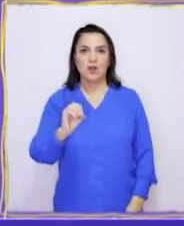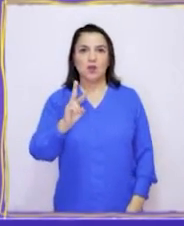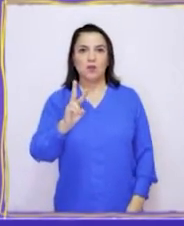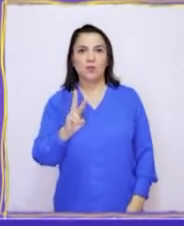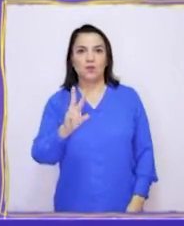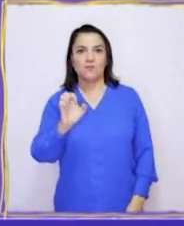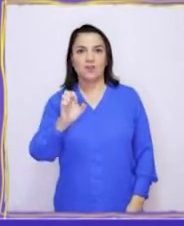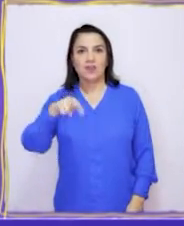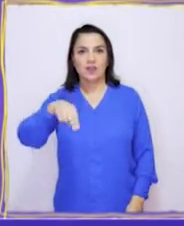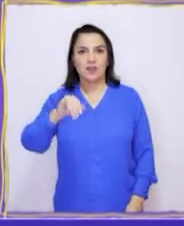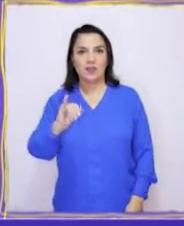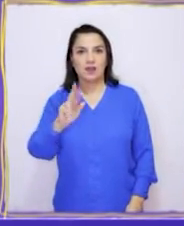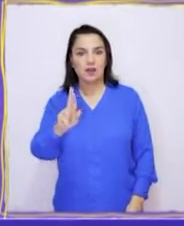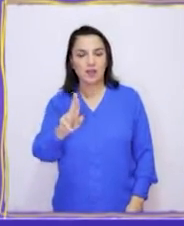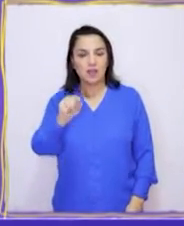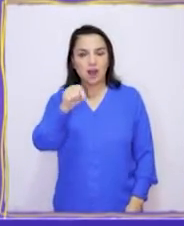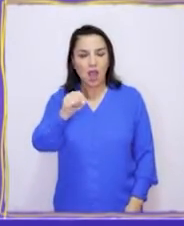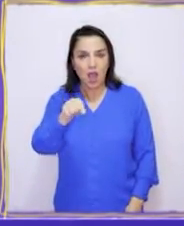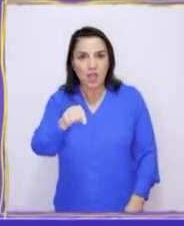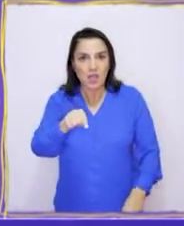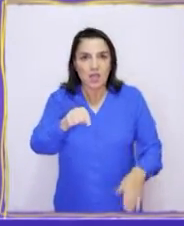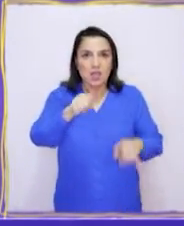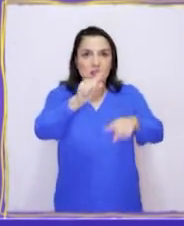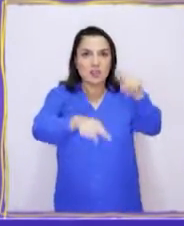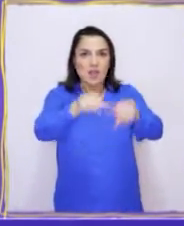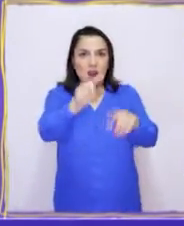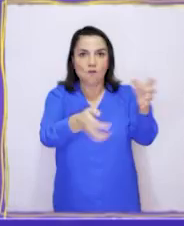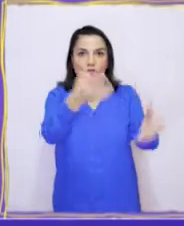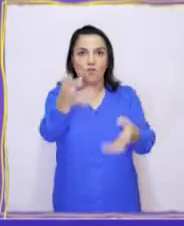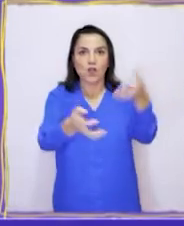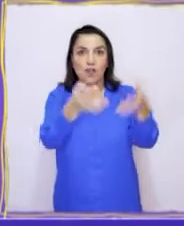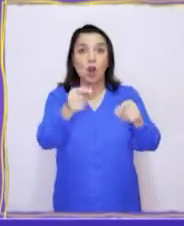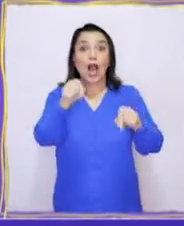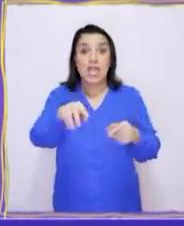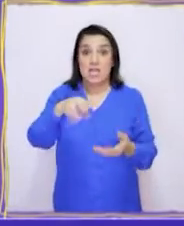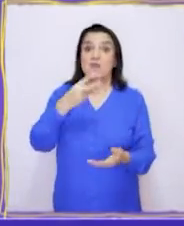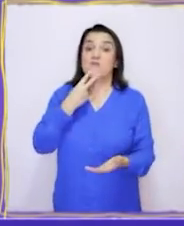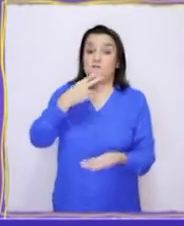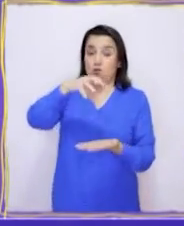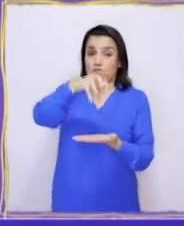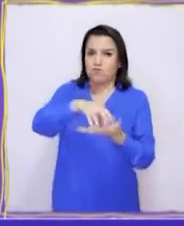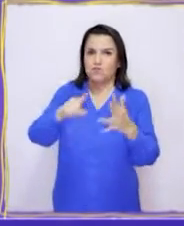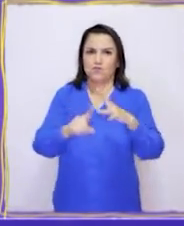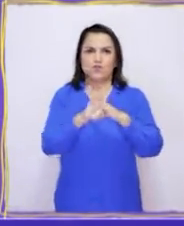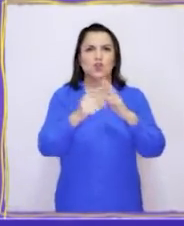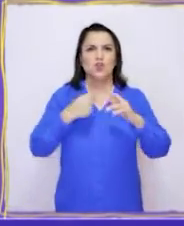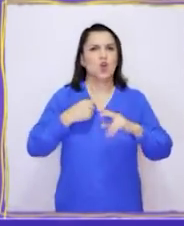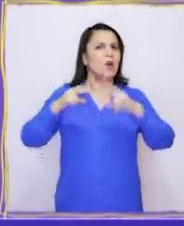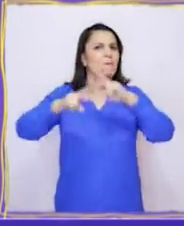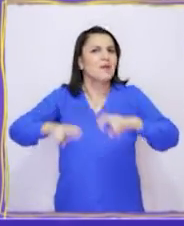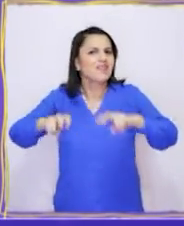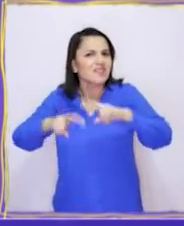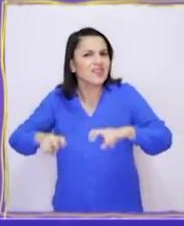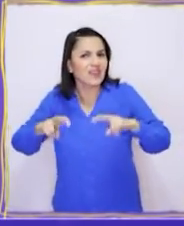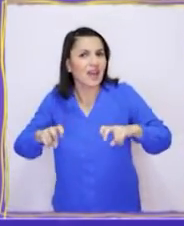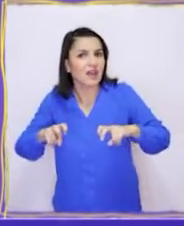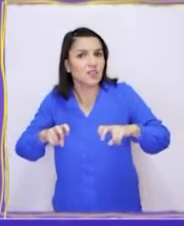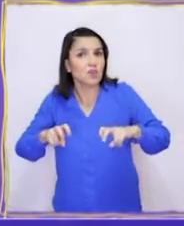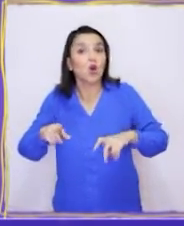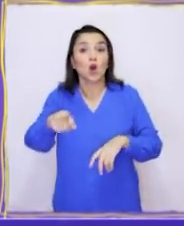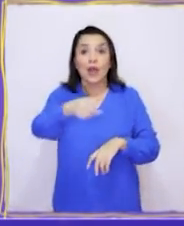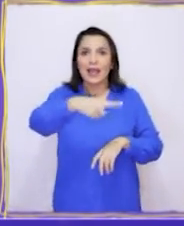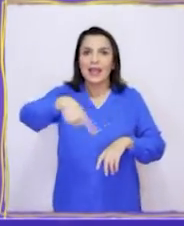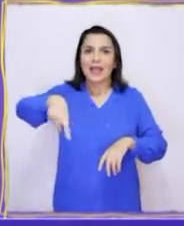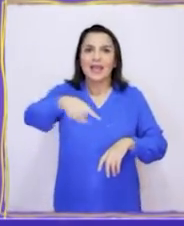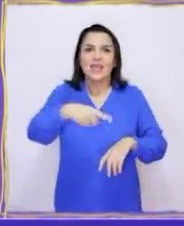sector de Tierra del Fuego. Acá habitó uno de los pueblos originarios de los que estoy investigando. Ellos